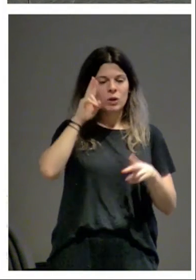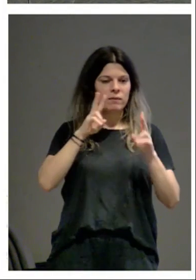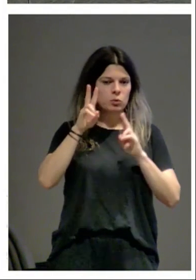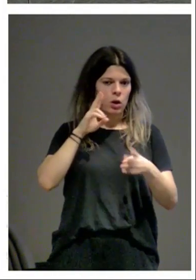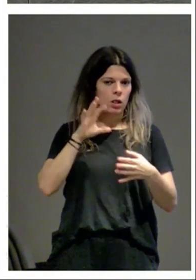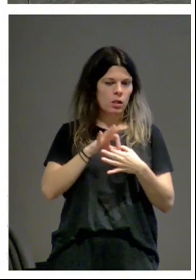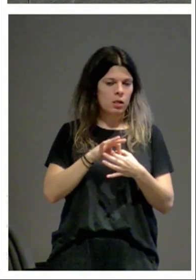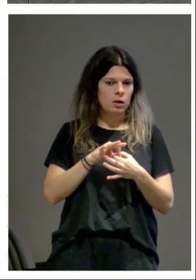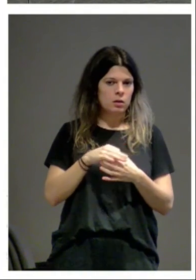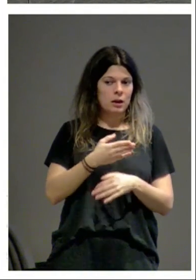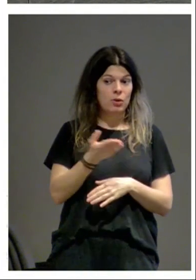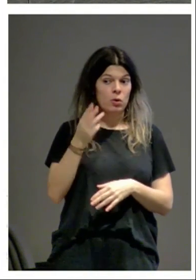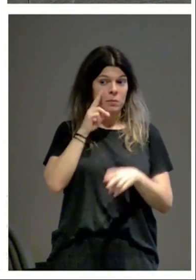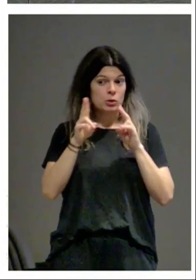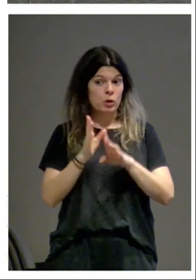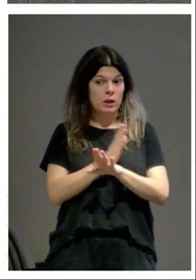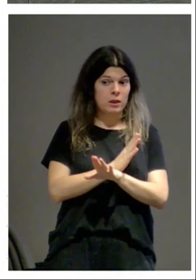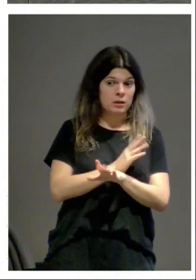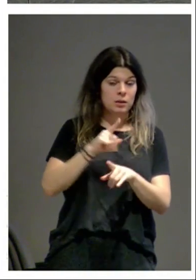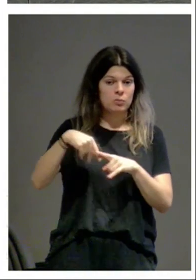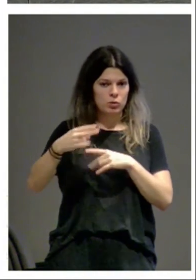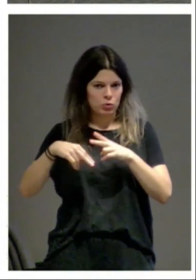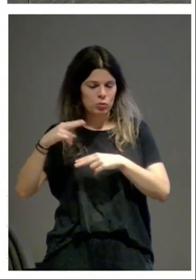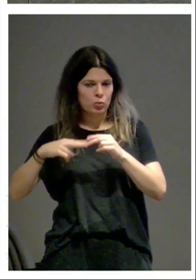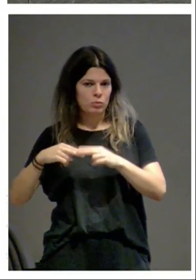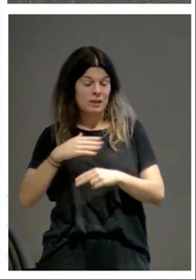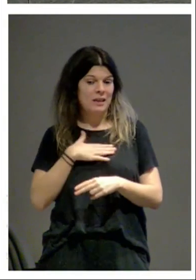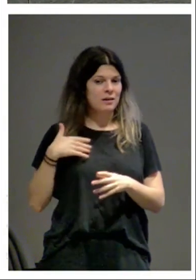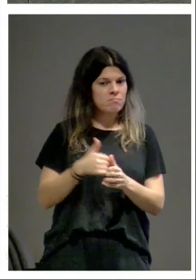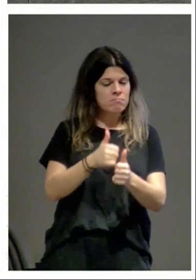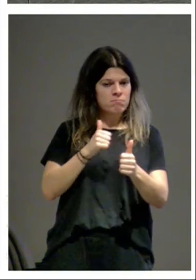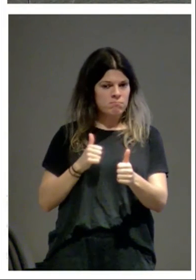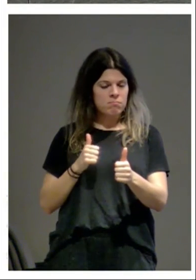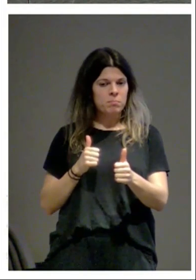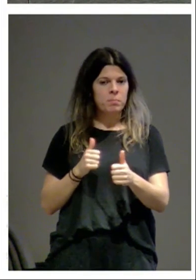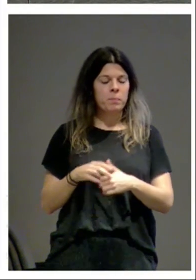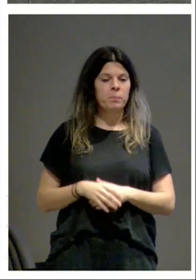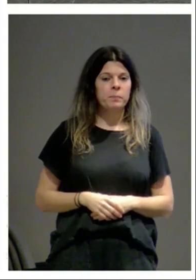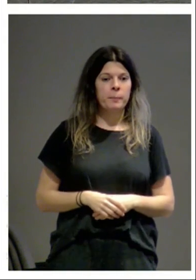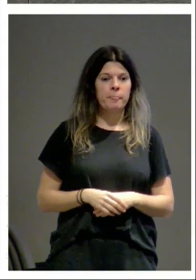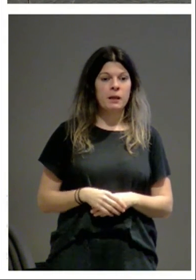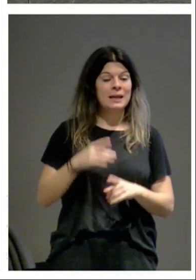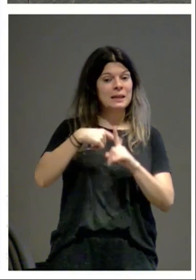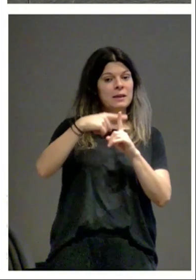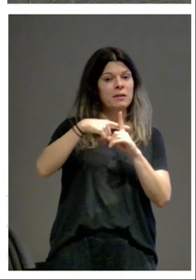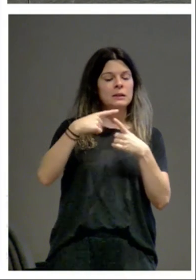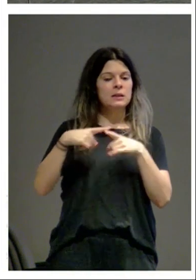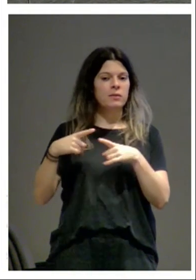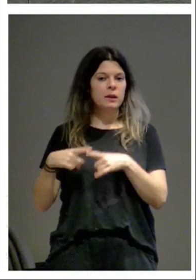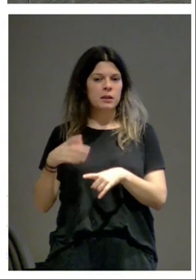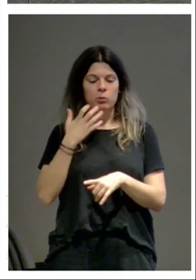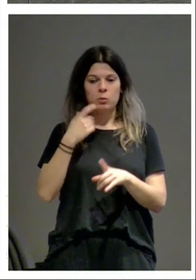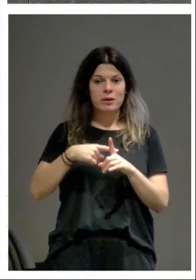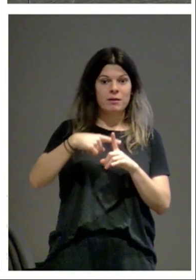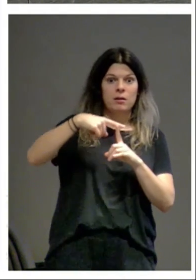lo que ellos han visto el deseo de emulación y como les digo a distintos niveles desde el